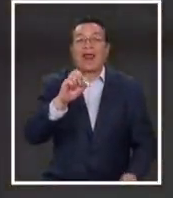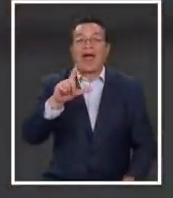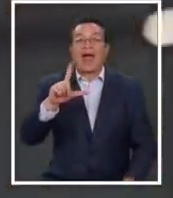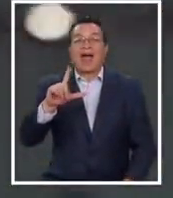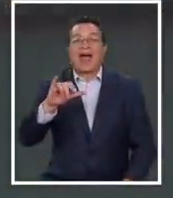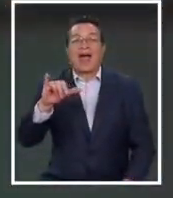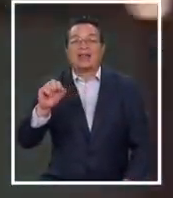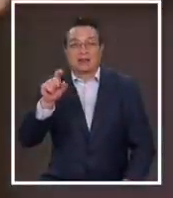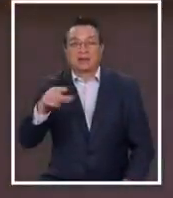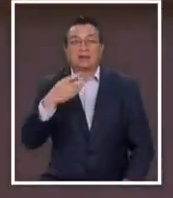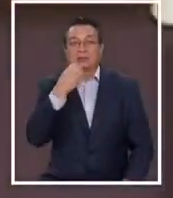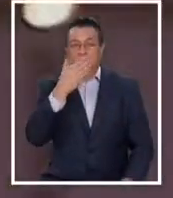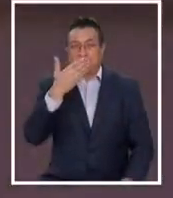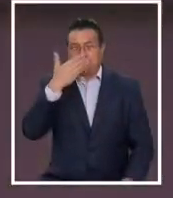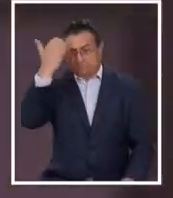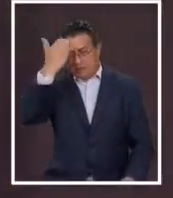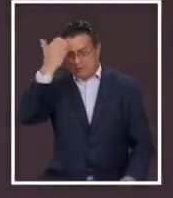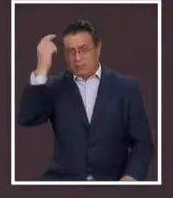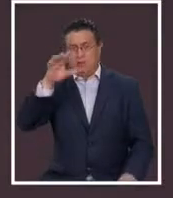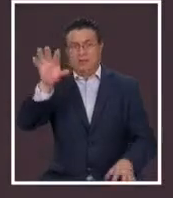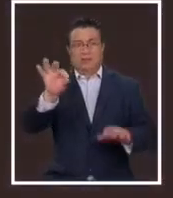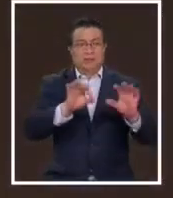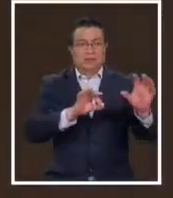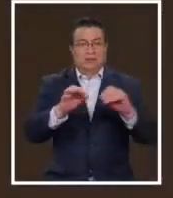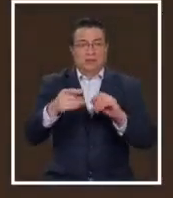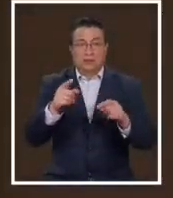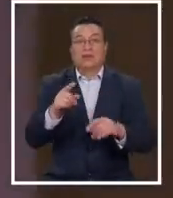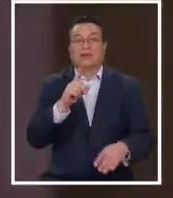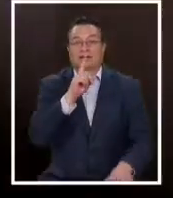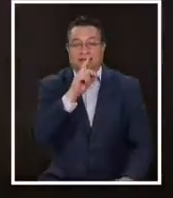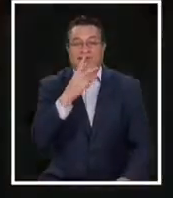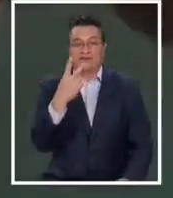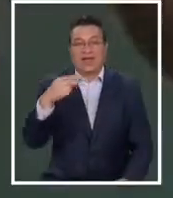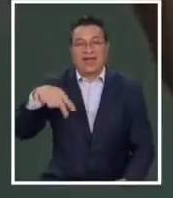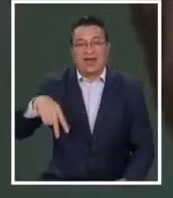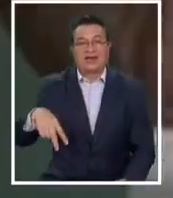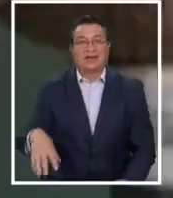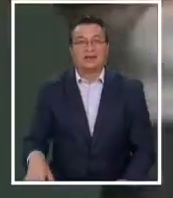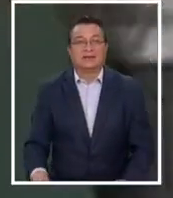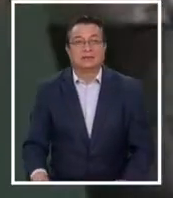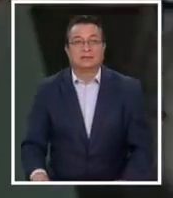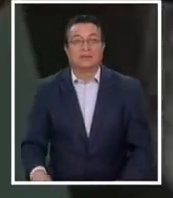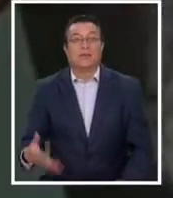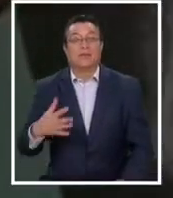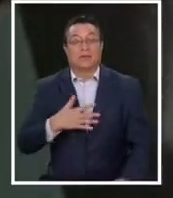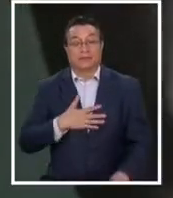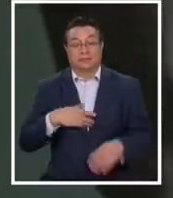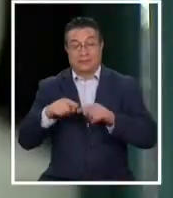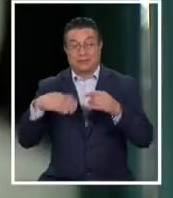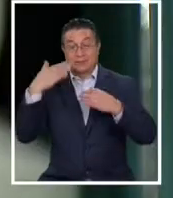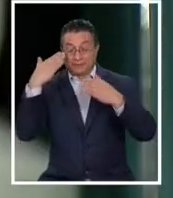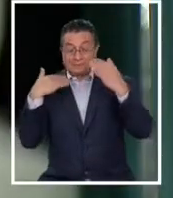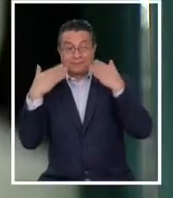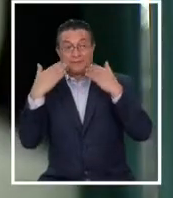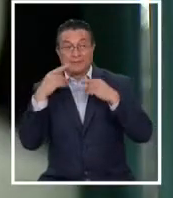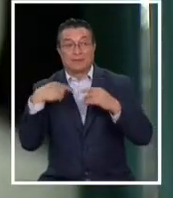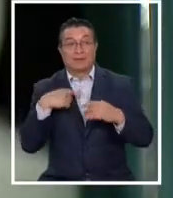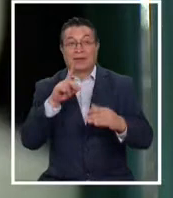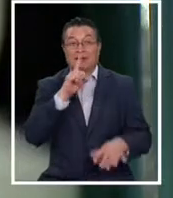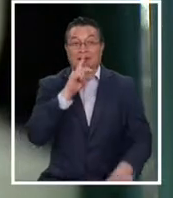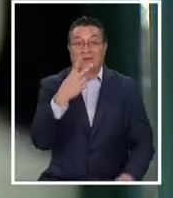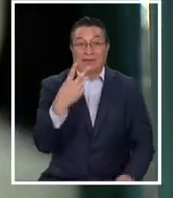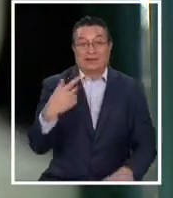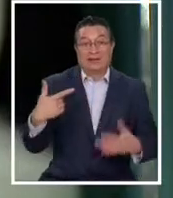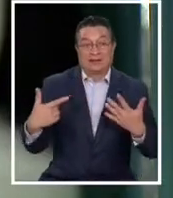a esas luminarias que el espectáculo ponía sobre los estudios de Televisión Nacional. Estábamos en el camarín de maquillaje en el 7